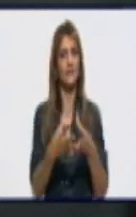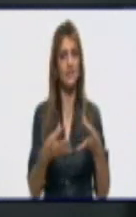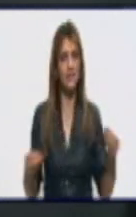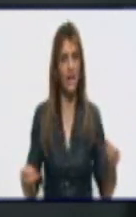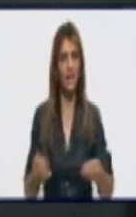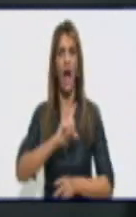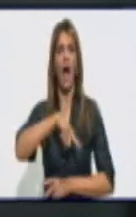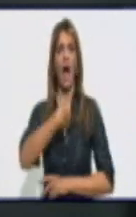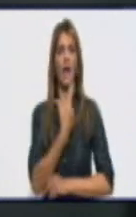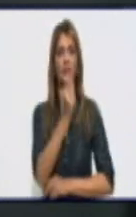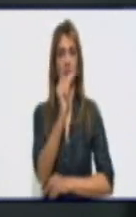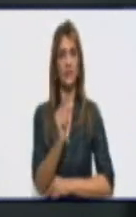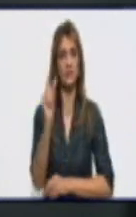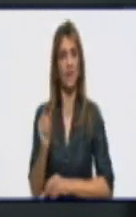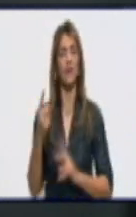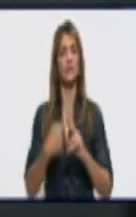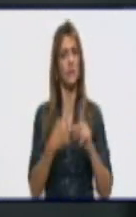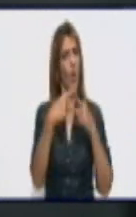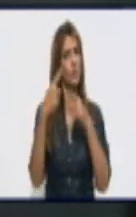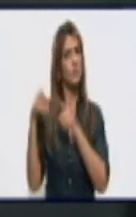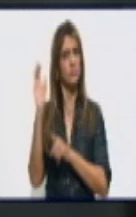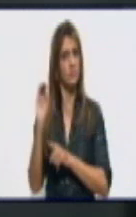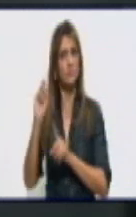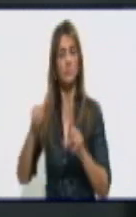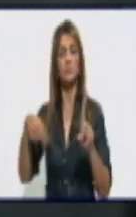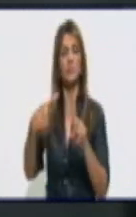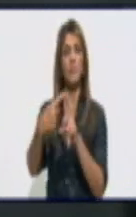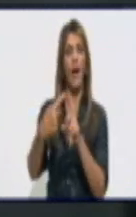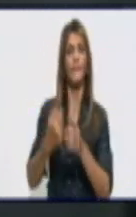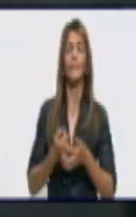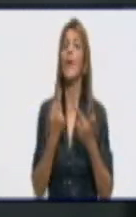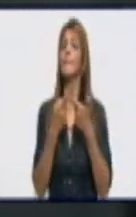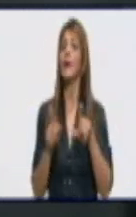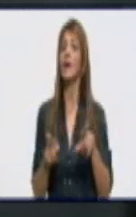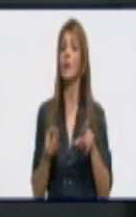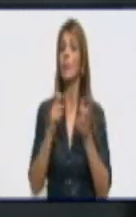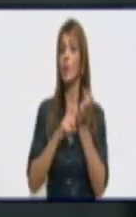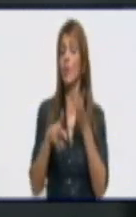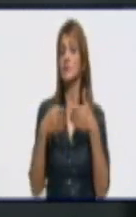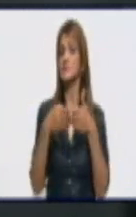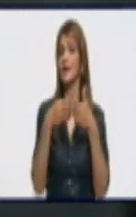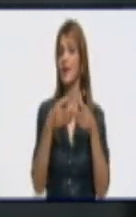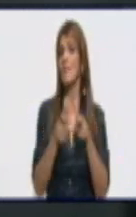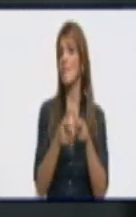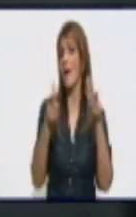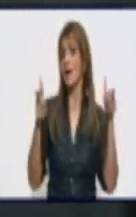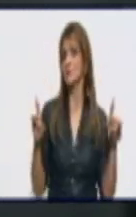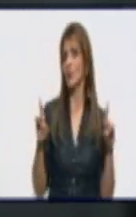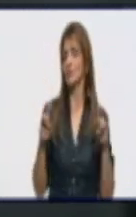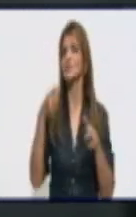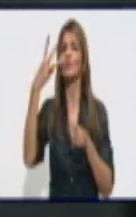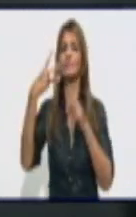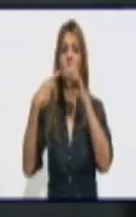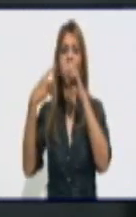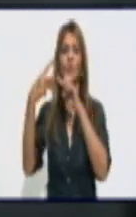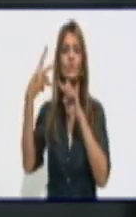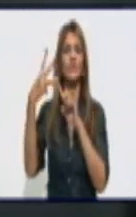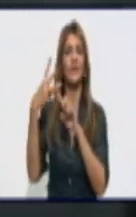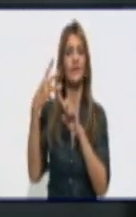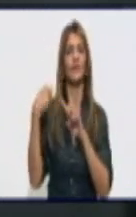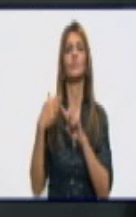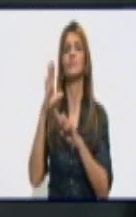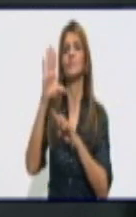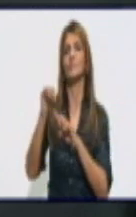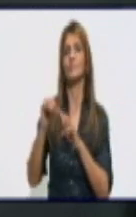sectores. Pero bueno, en nuestra provincia el mayor número están abarcados en estos tres que te mencionaba.